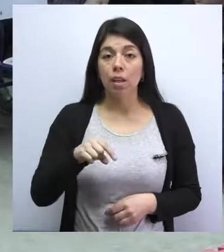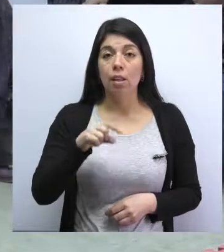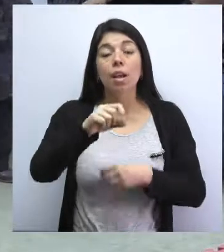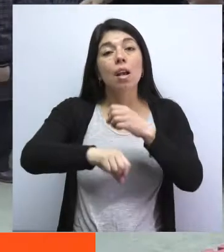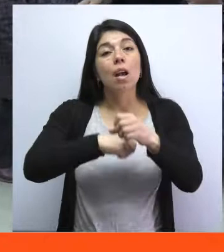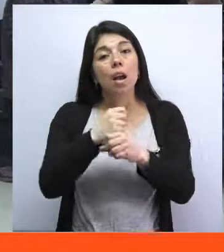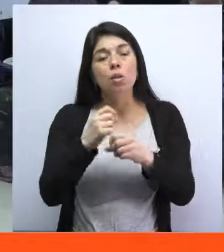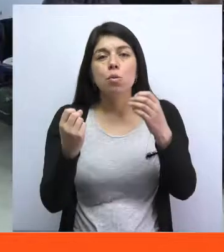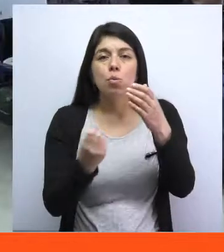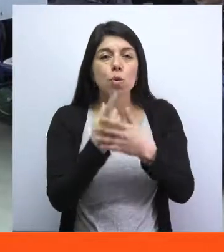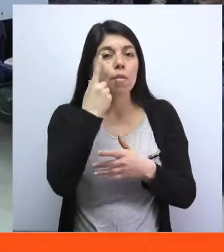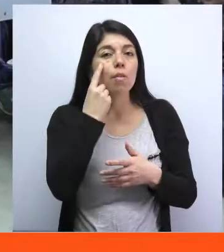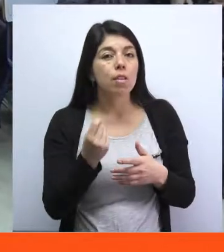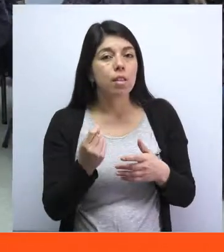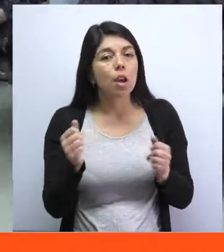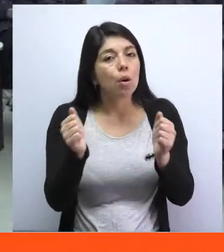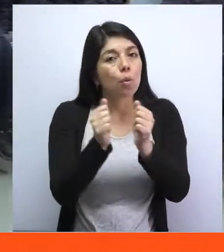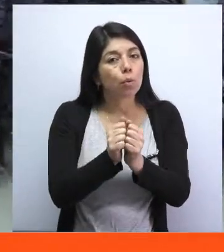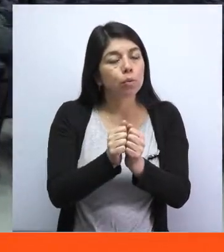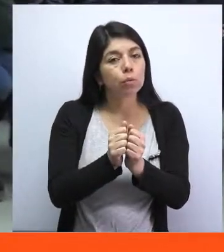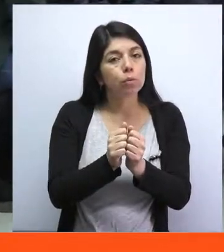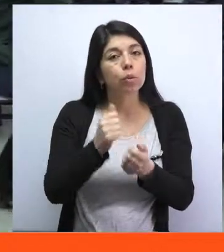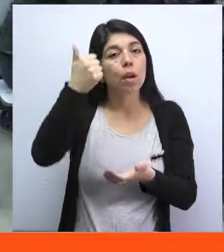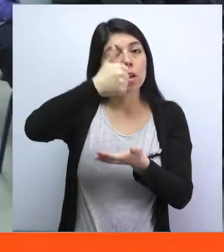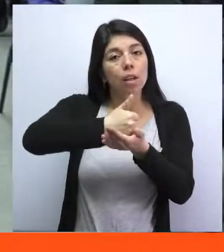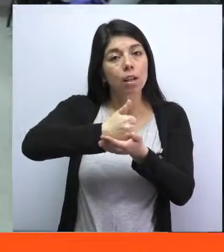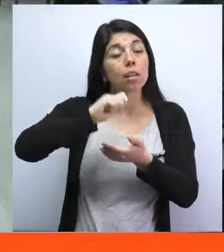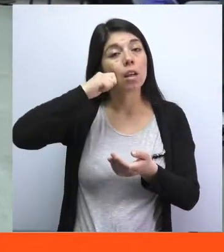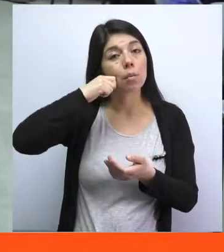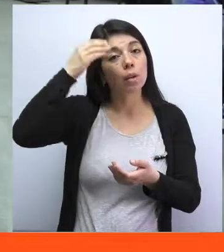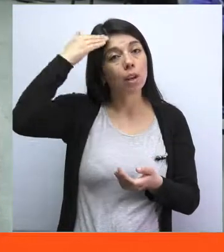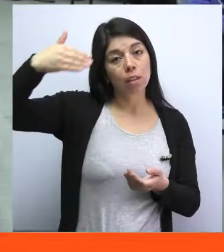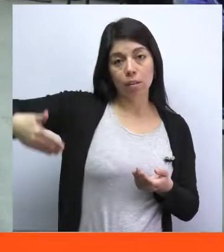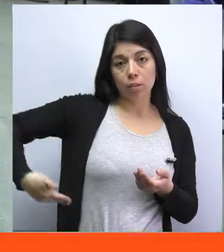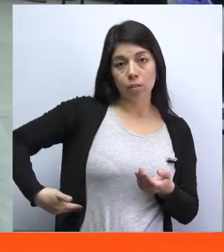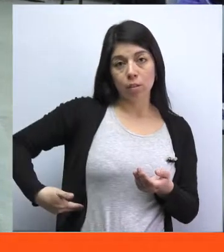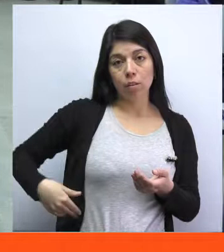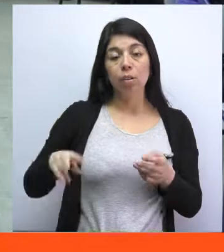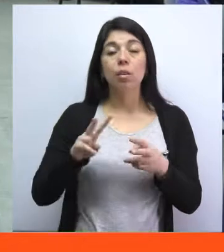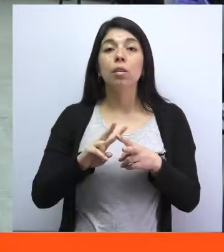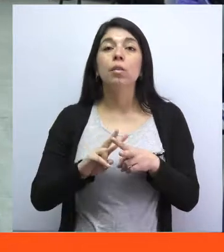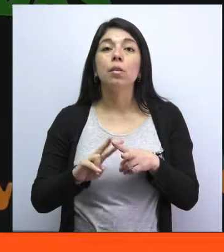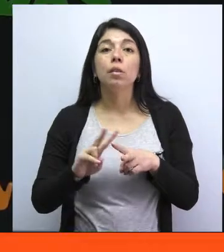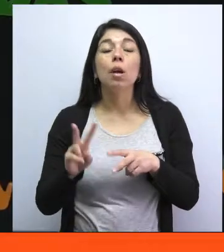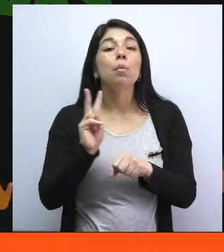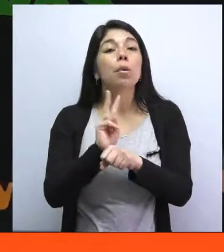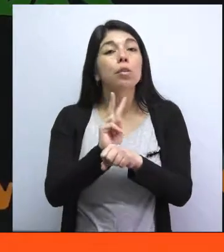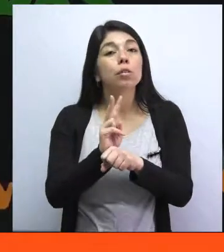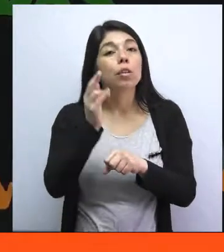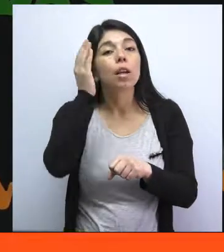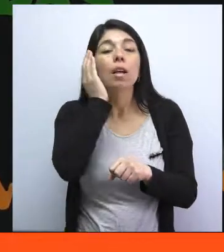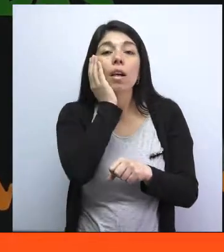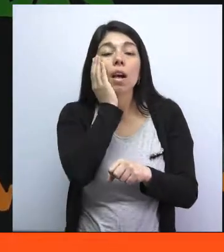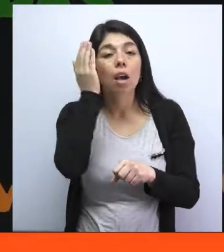año celebraron un nuevo día junto a la alcaldesa de Hualpén, Katherine Torres, donde se destacó la labor realizada por la profesora Caroline